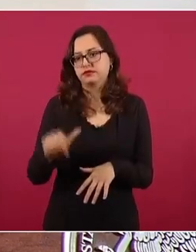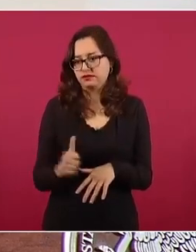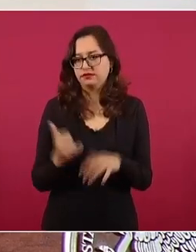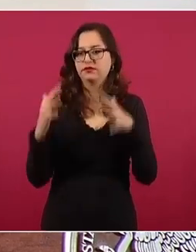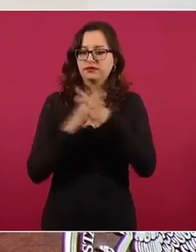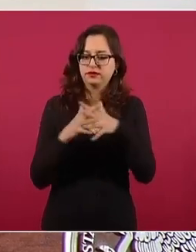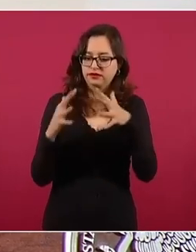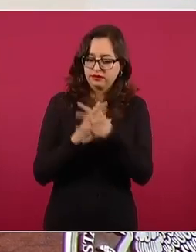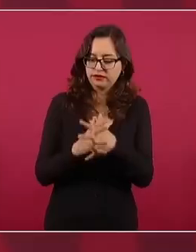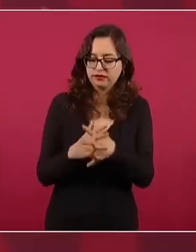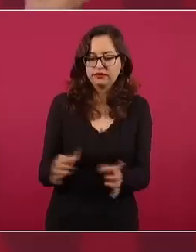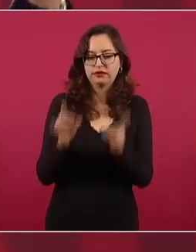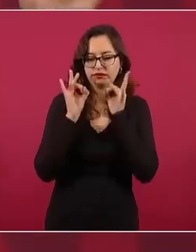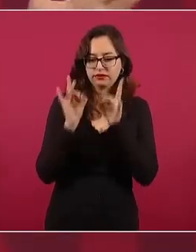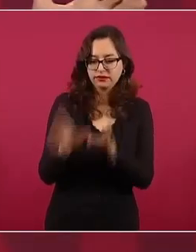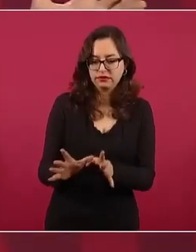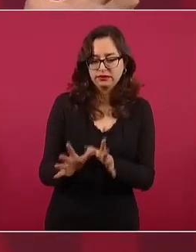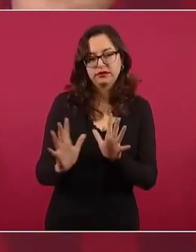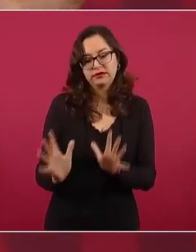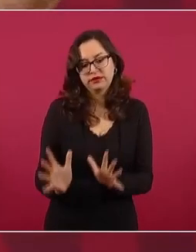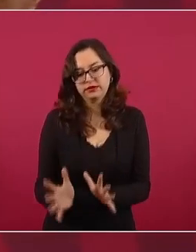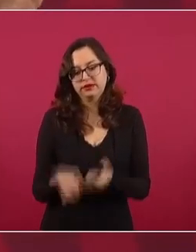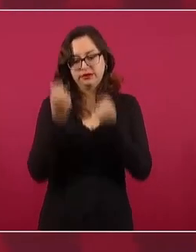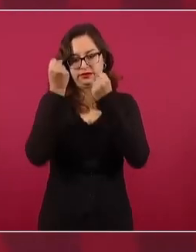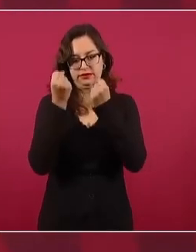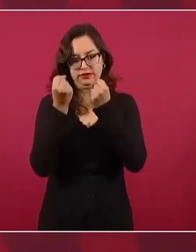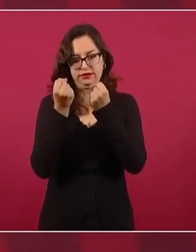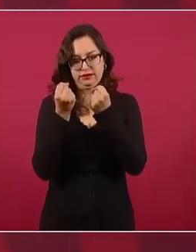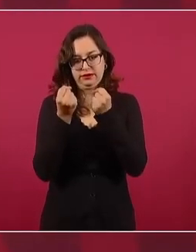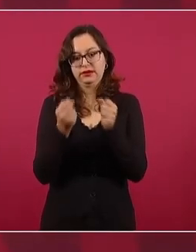República y vienen estos 10 años